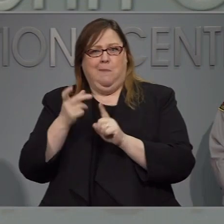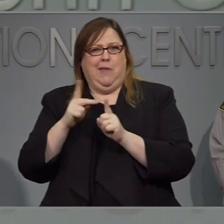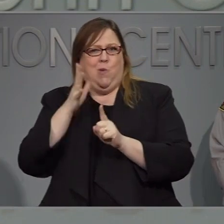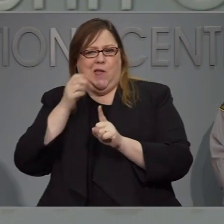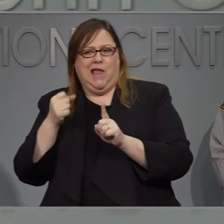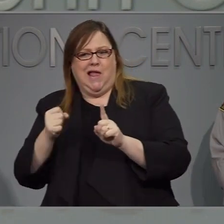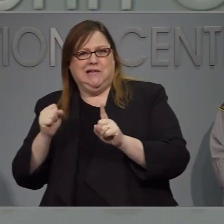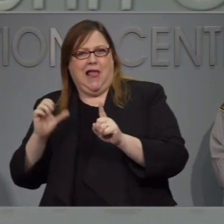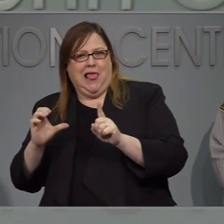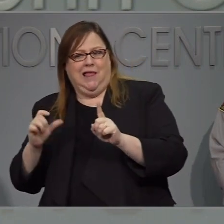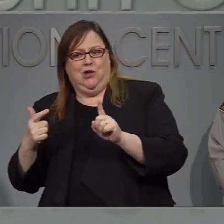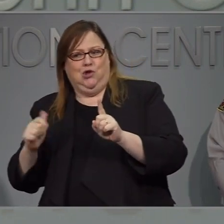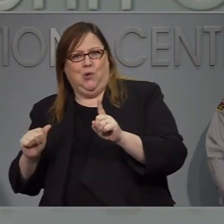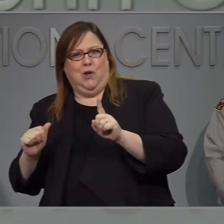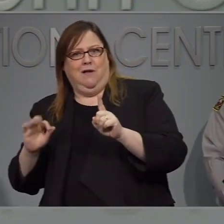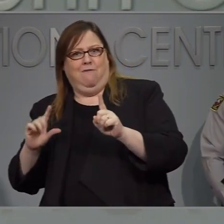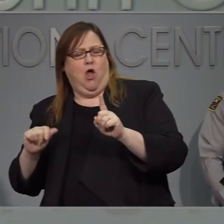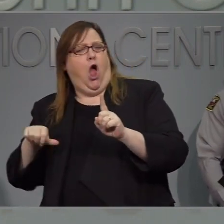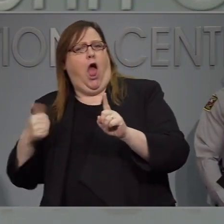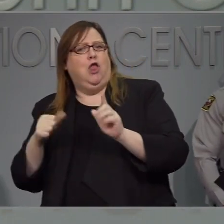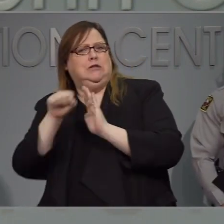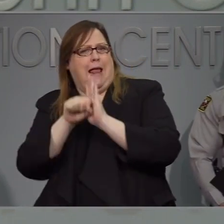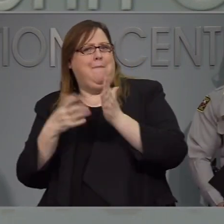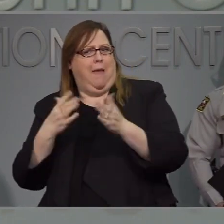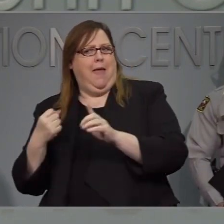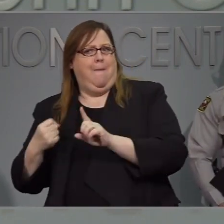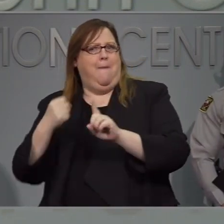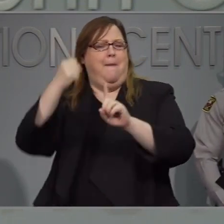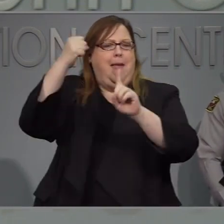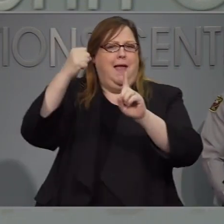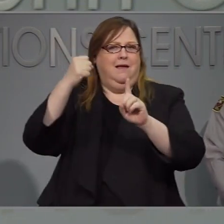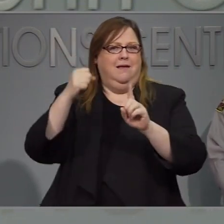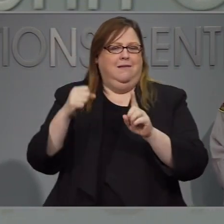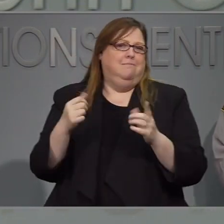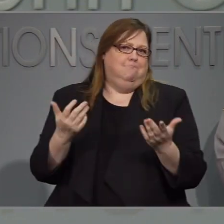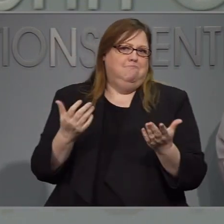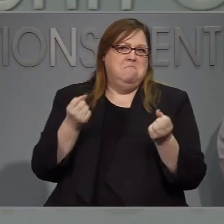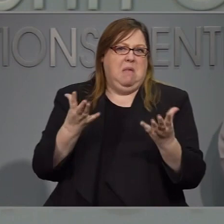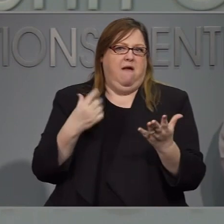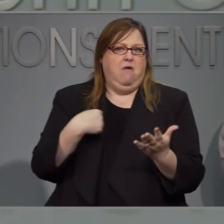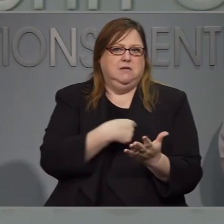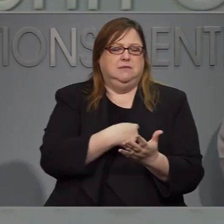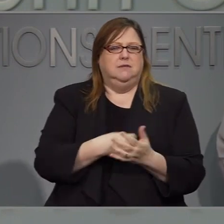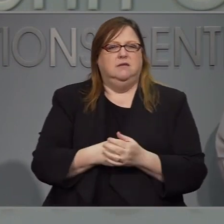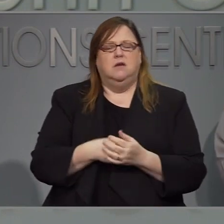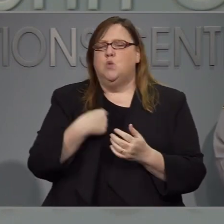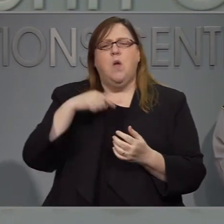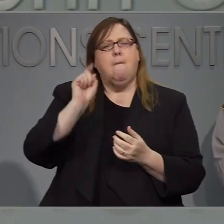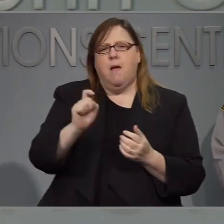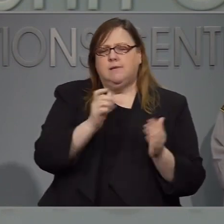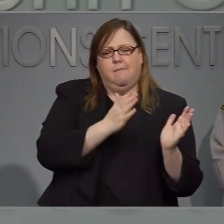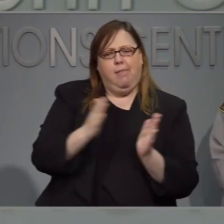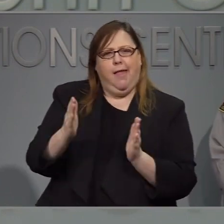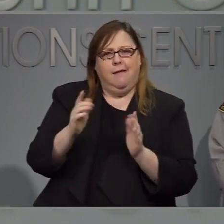ver distintos casos o escenarios para prepararnos para las distintas opciones.